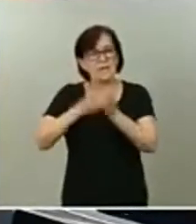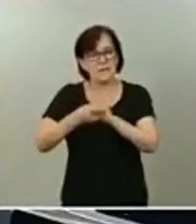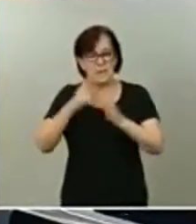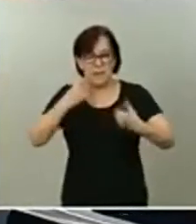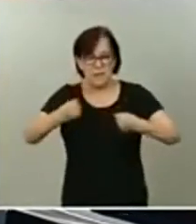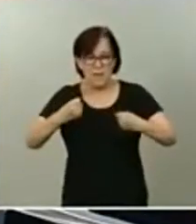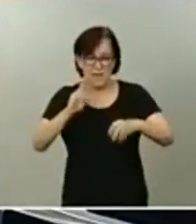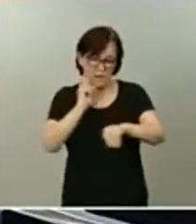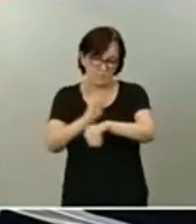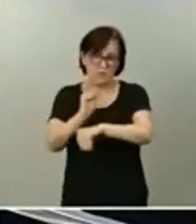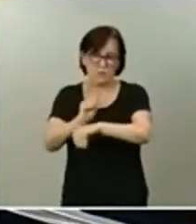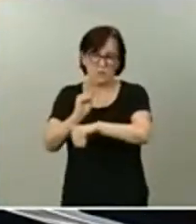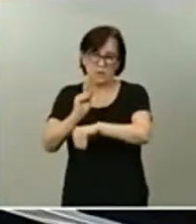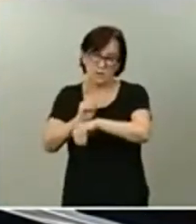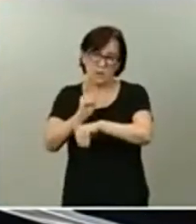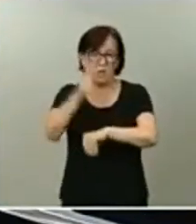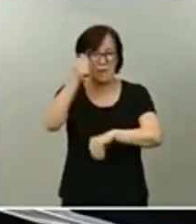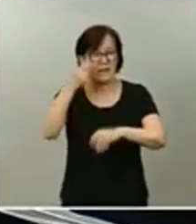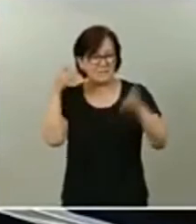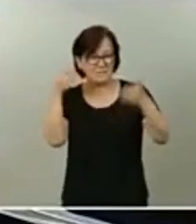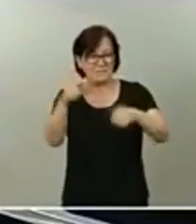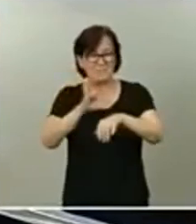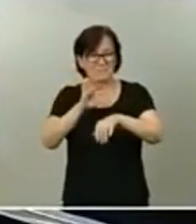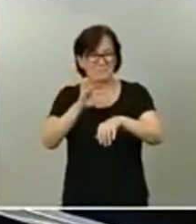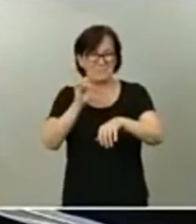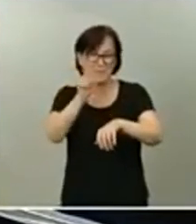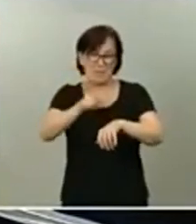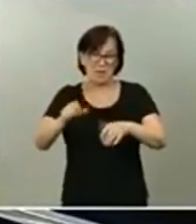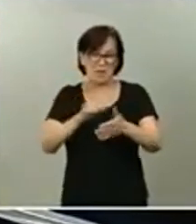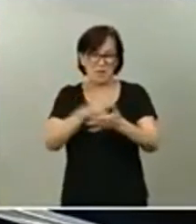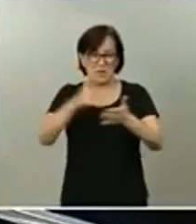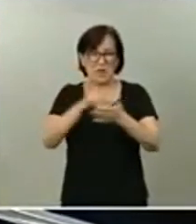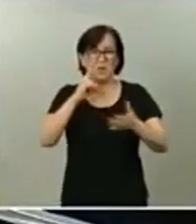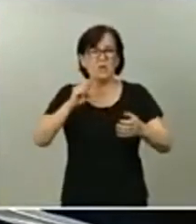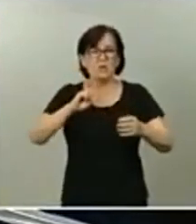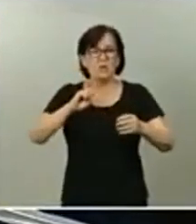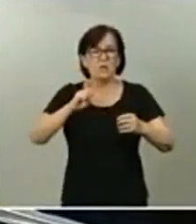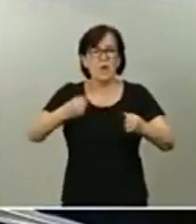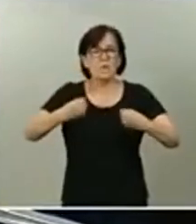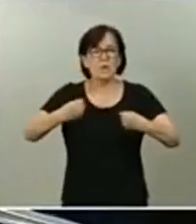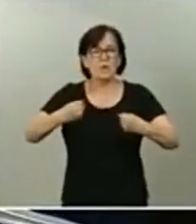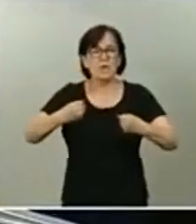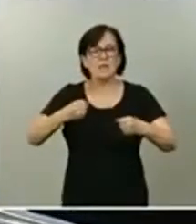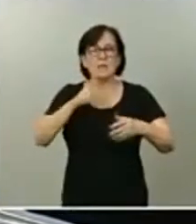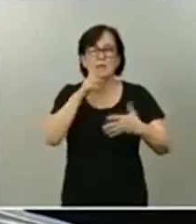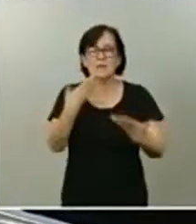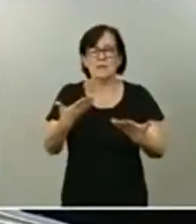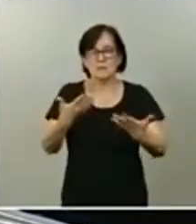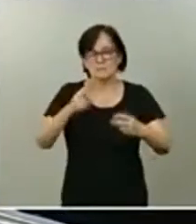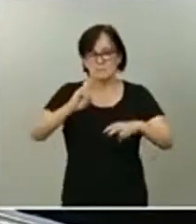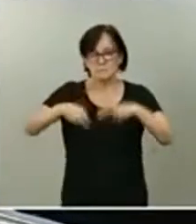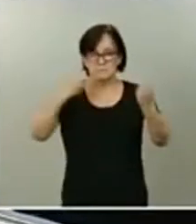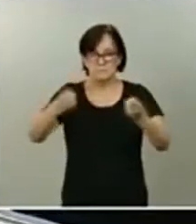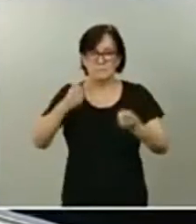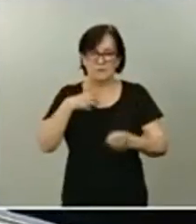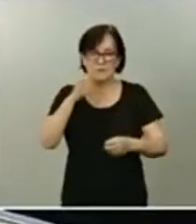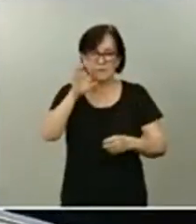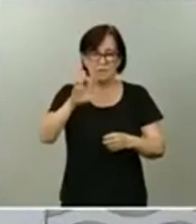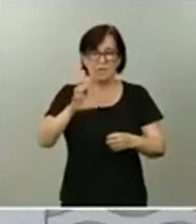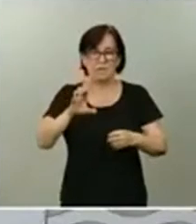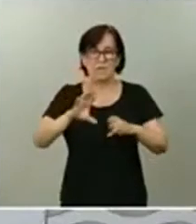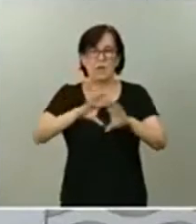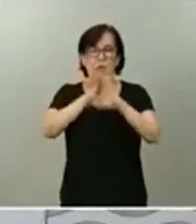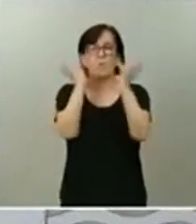las personas más vulnerables, o fortalecer la reindustrialización de nuestro país, impulsando medidas como la universalización